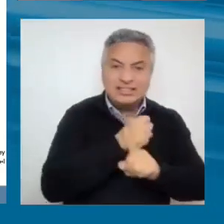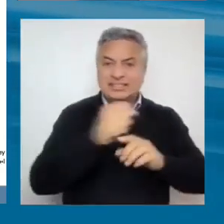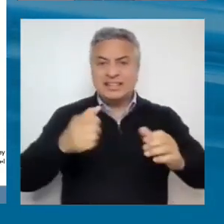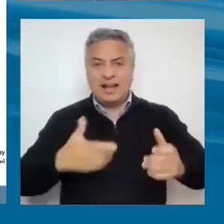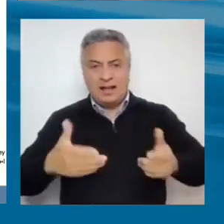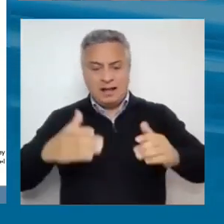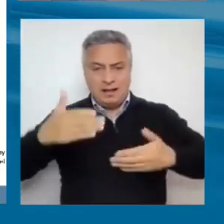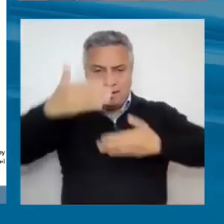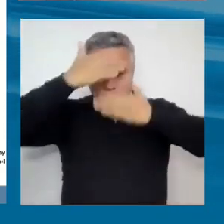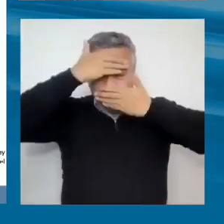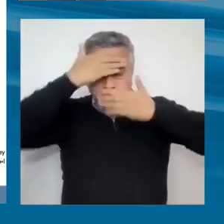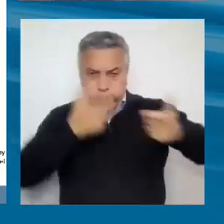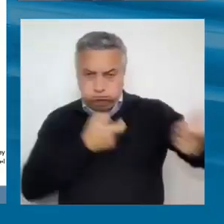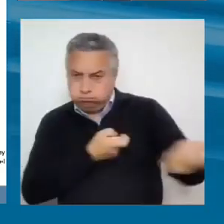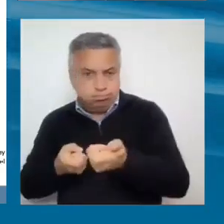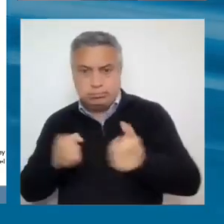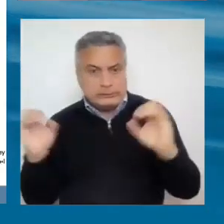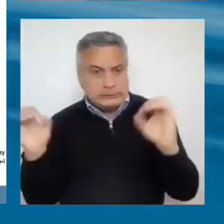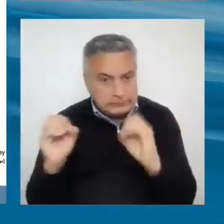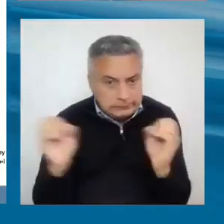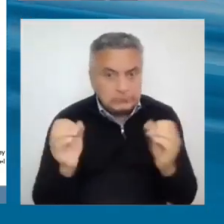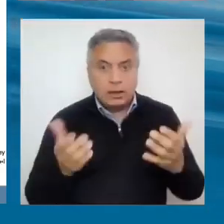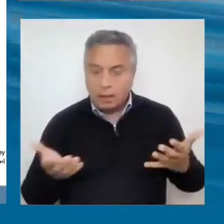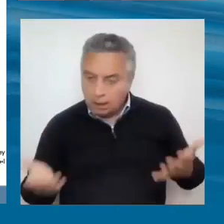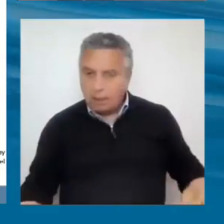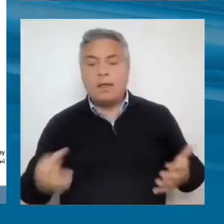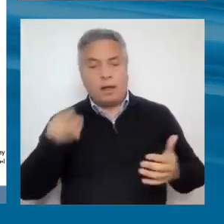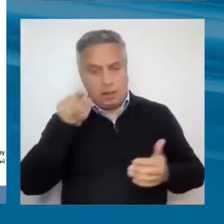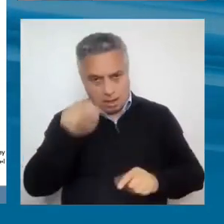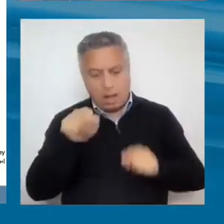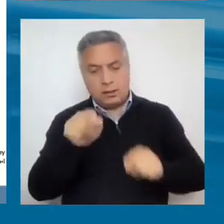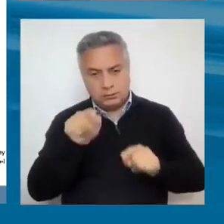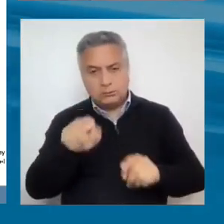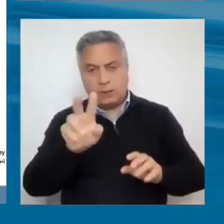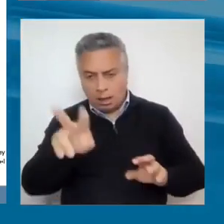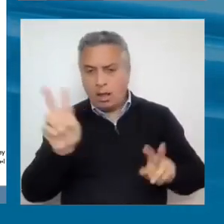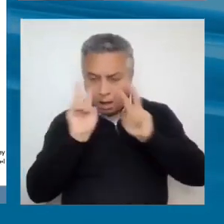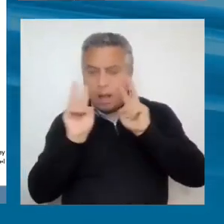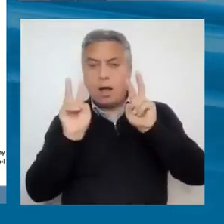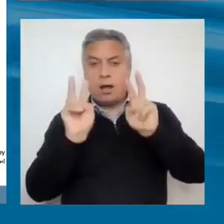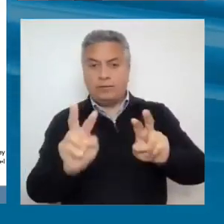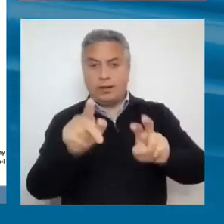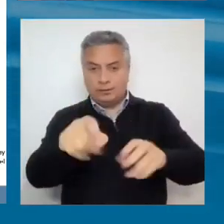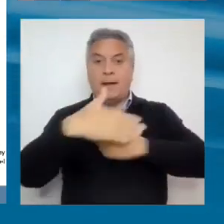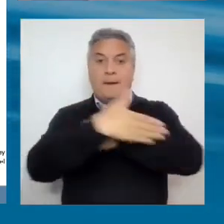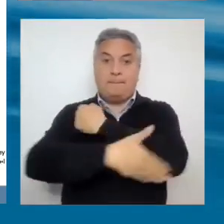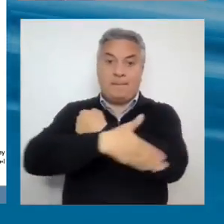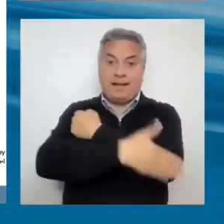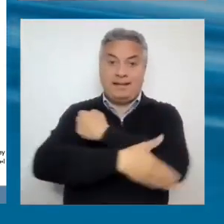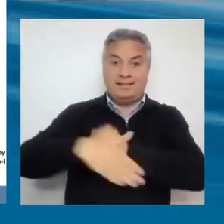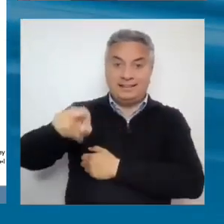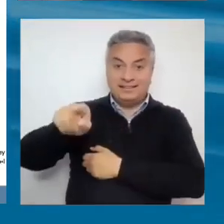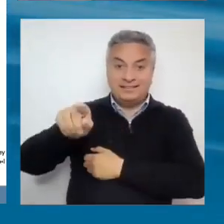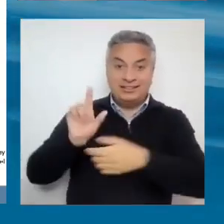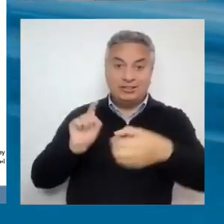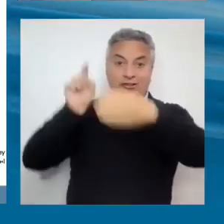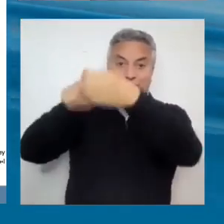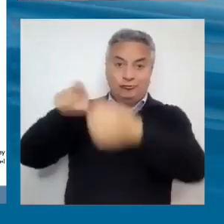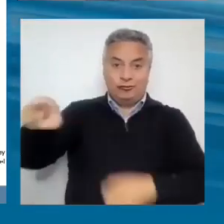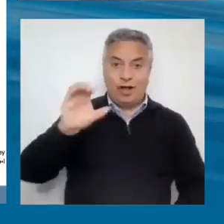o calidad regulatoria, y ustedes pueden ver ahí cómo en realidad los países de la OCDE, todos los países de la OCDE,